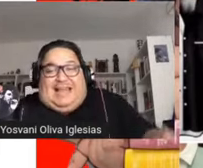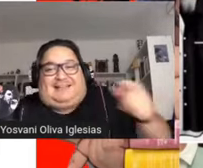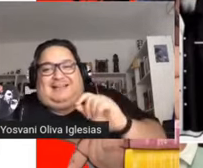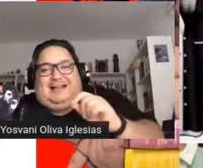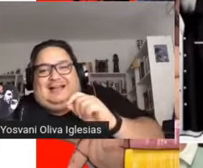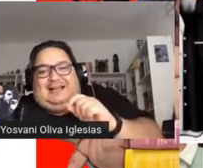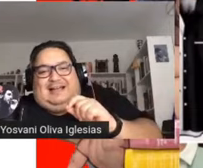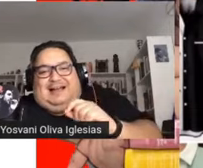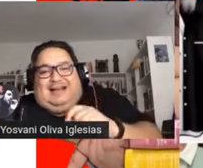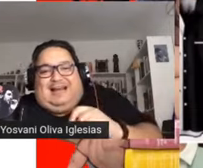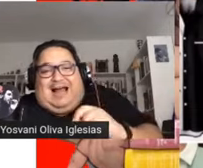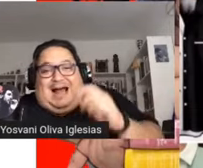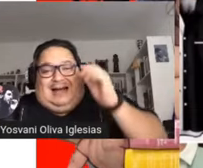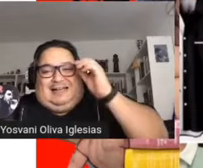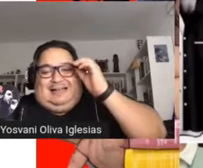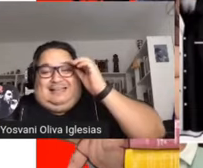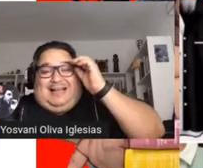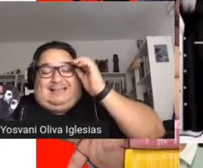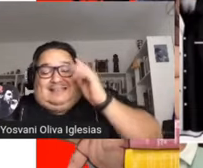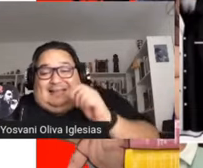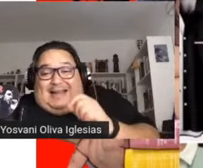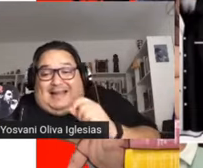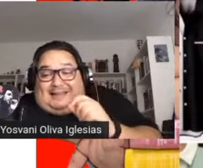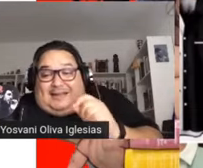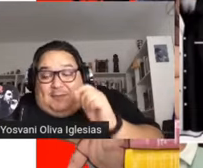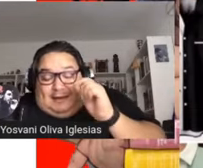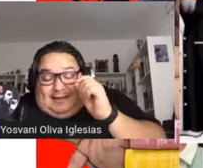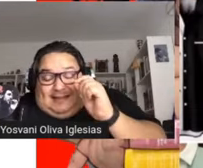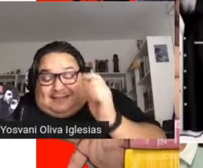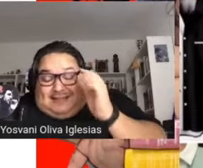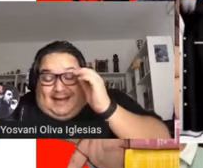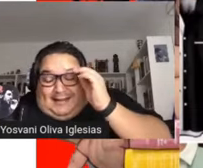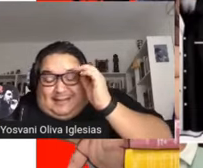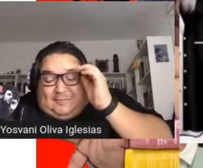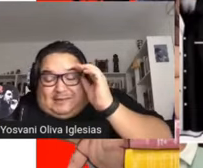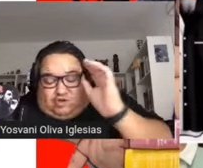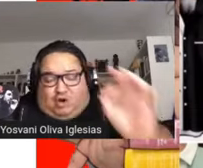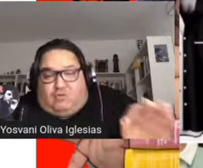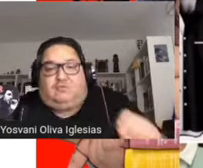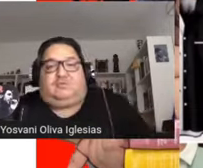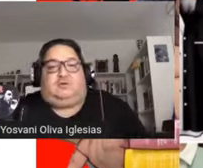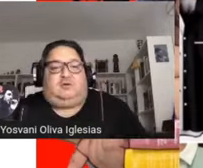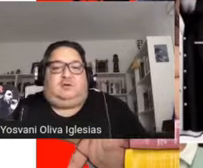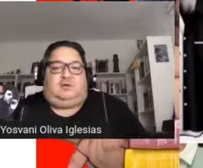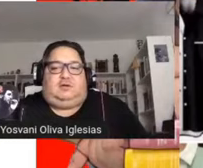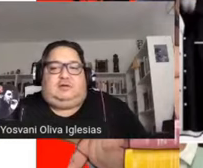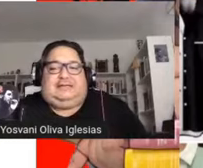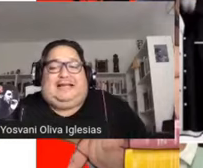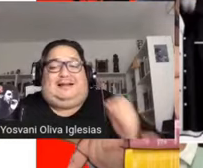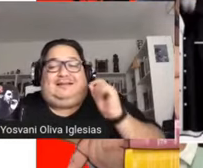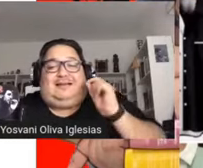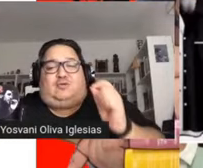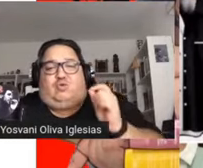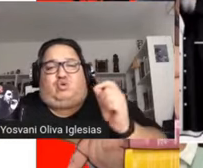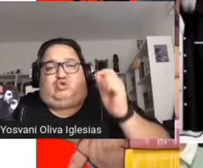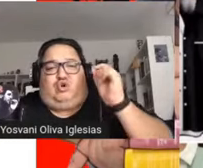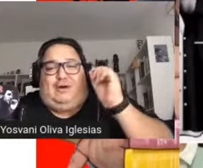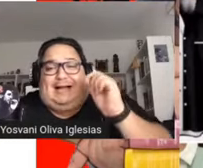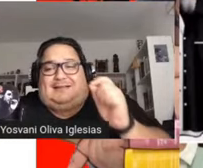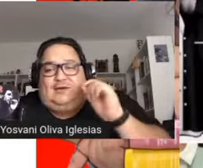Y es la deslegitimación del